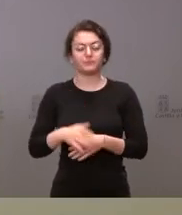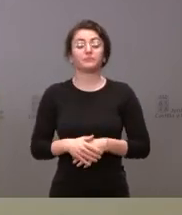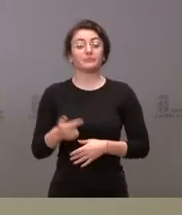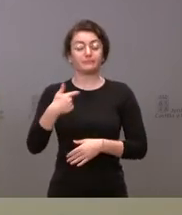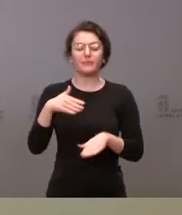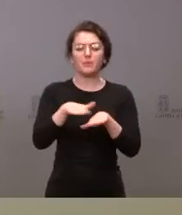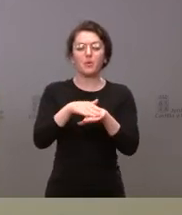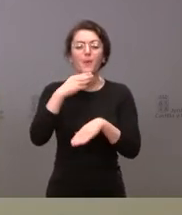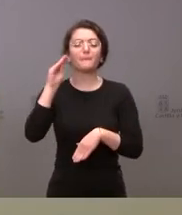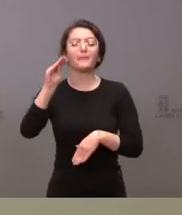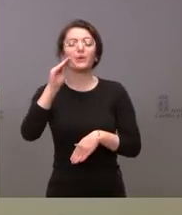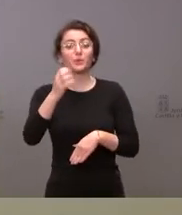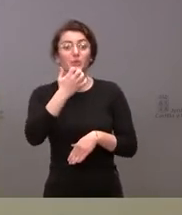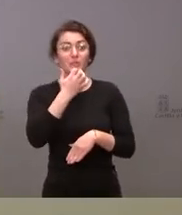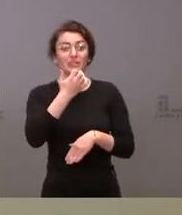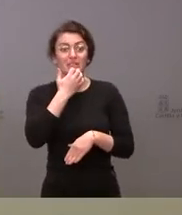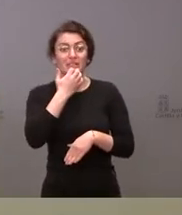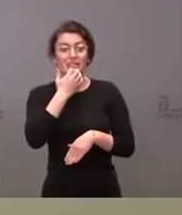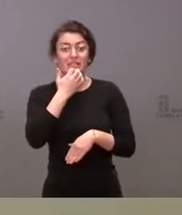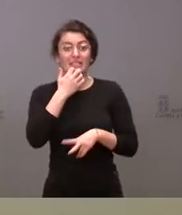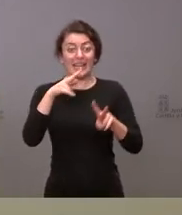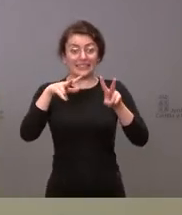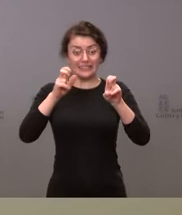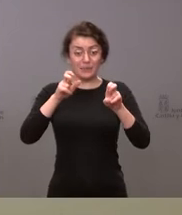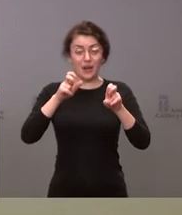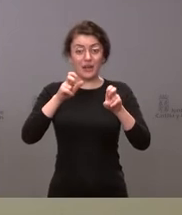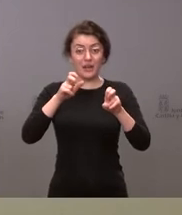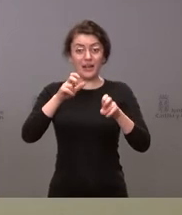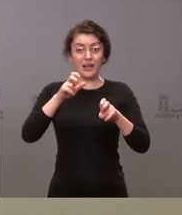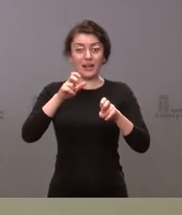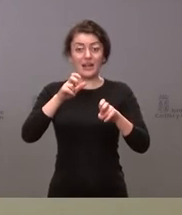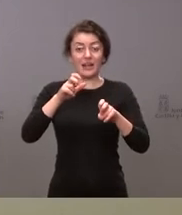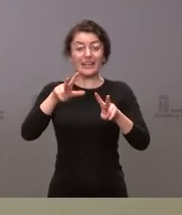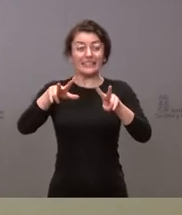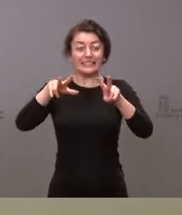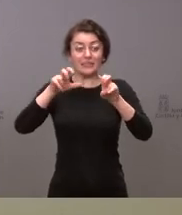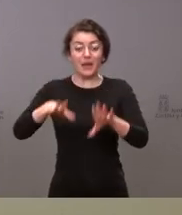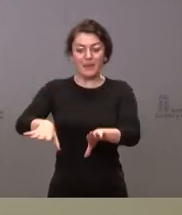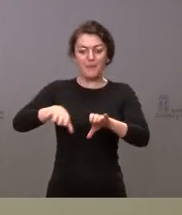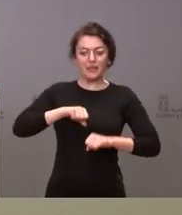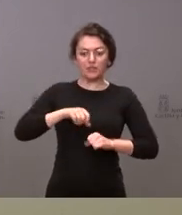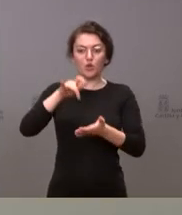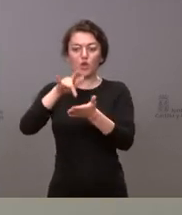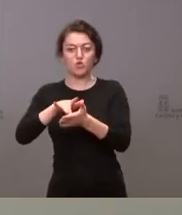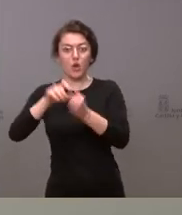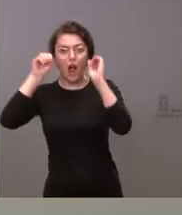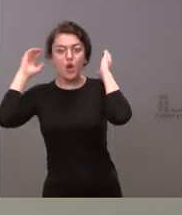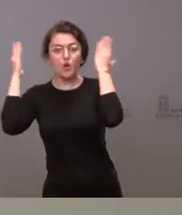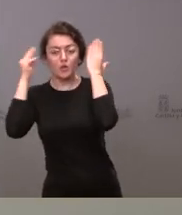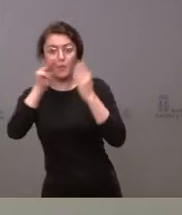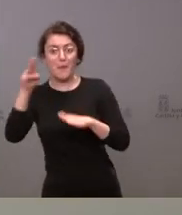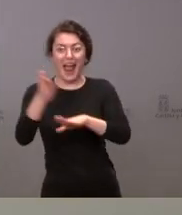preguntado también si descarta la posibilidad de que se celebre la investidura antes de que se celebre el Congreso gracias Pues no puedo